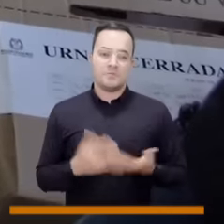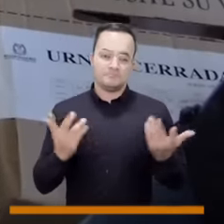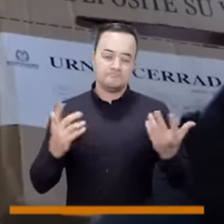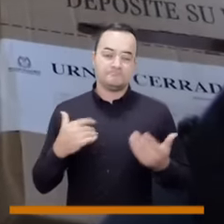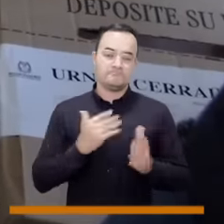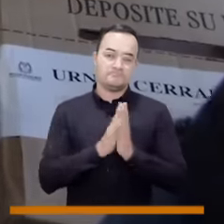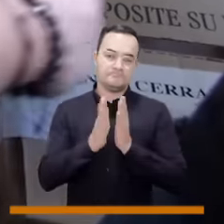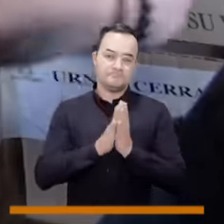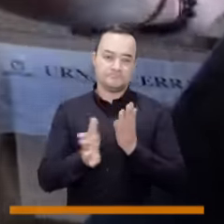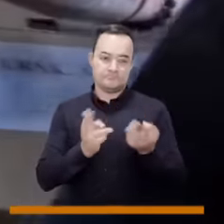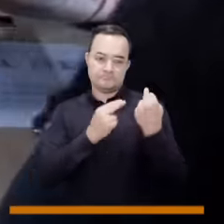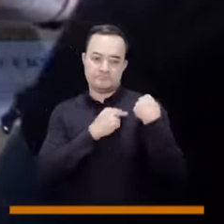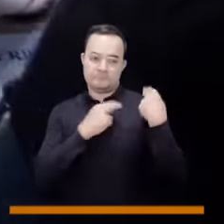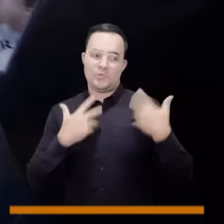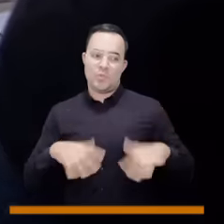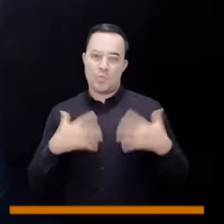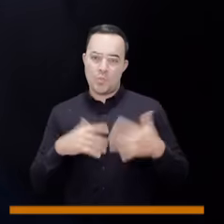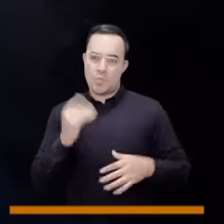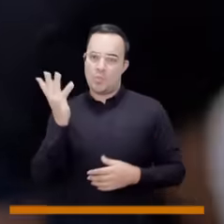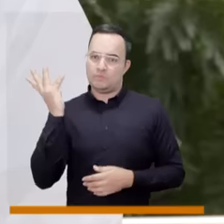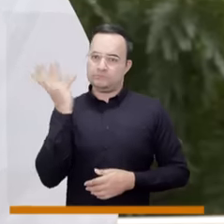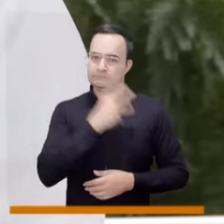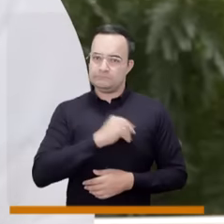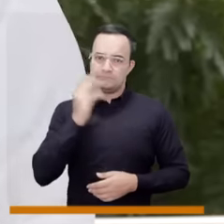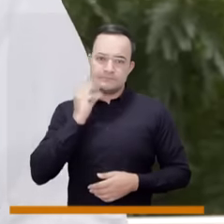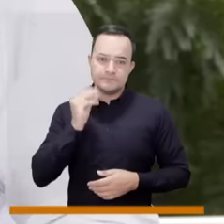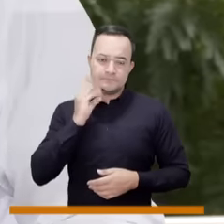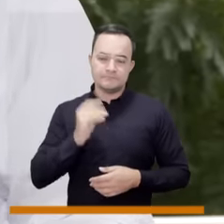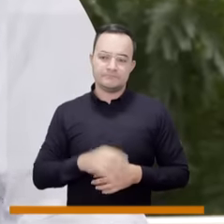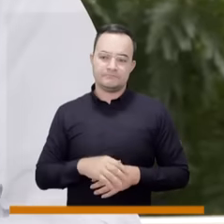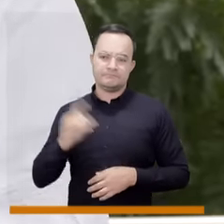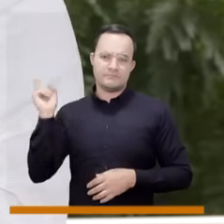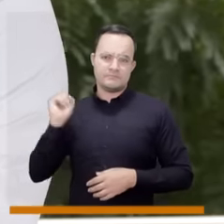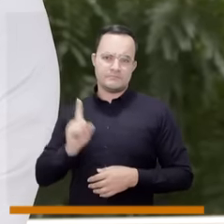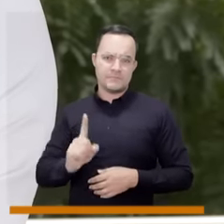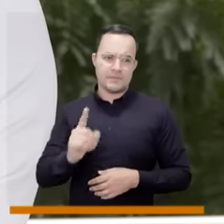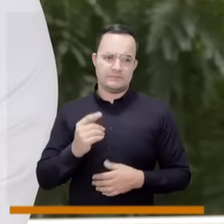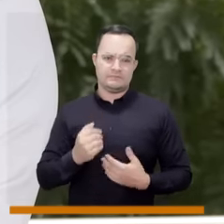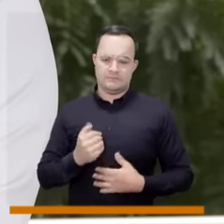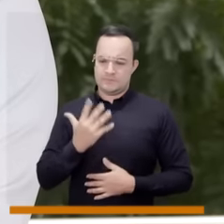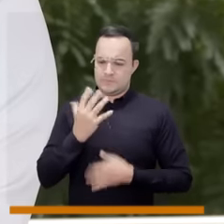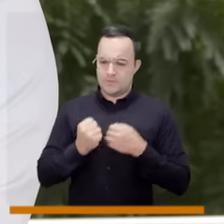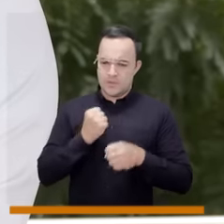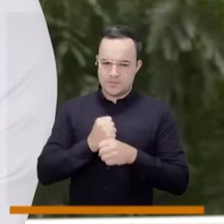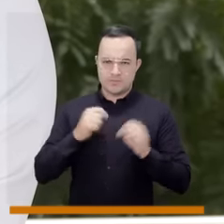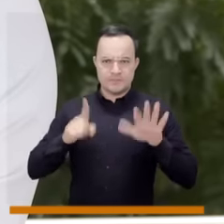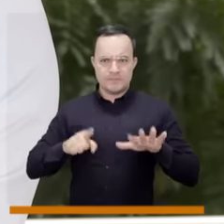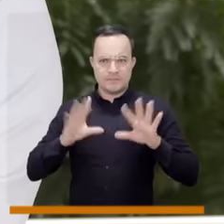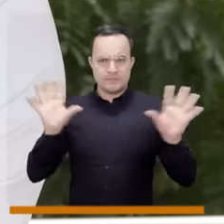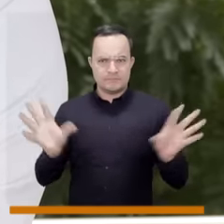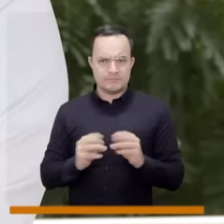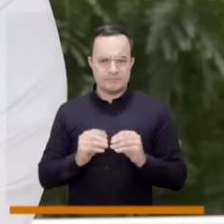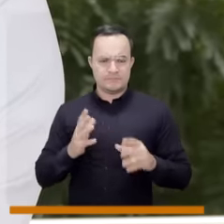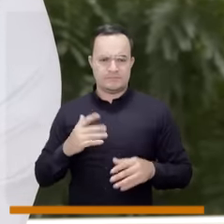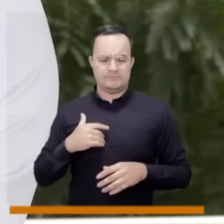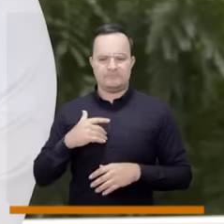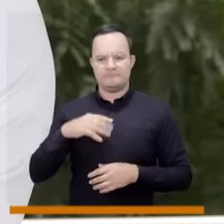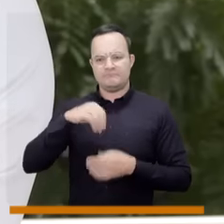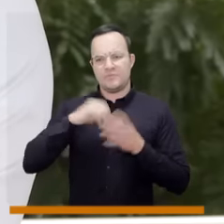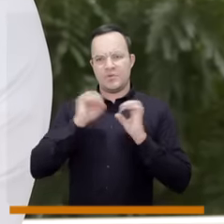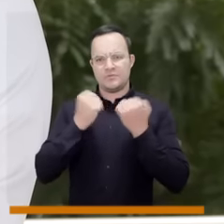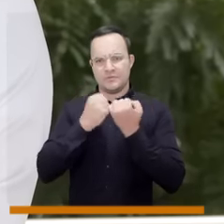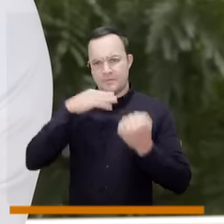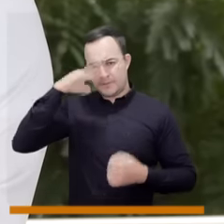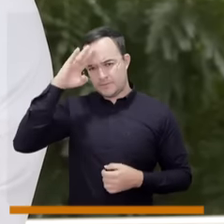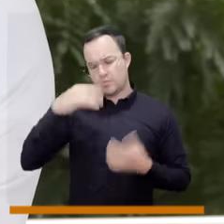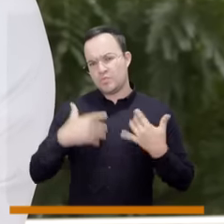No, lo primero, Katherine, es una responsabilidad muy linda. Han sido tres años y diez meses ya en el Consejo de Medellín, donde